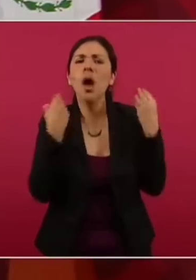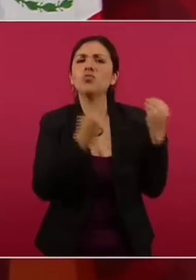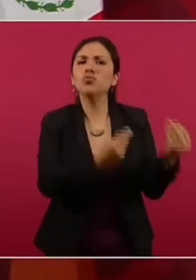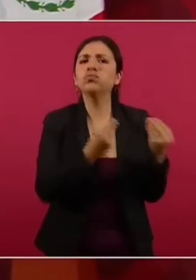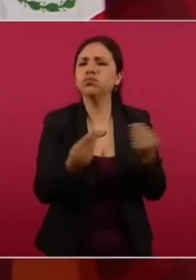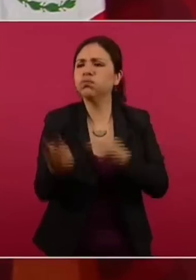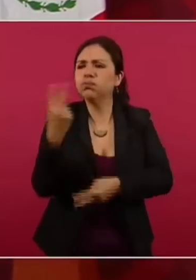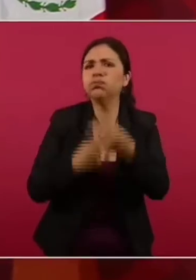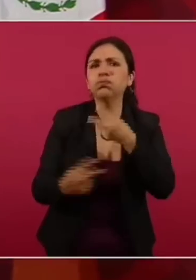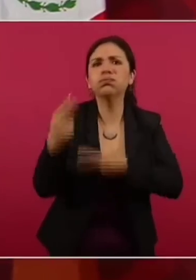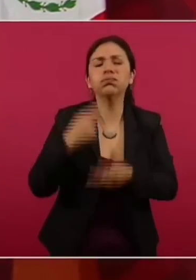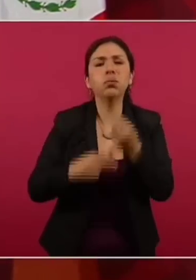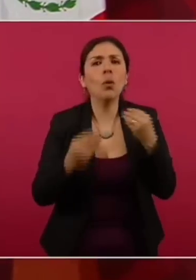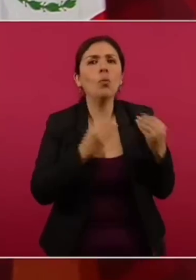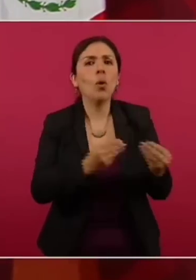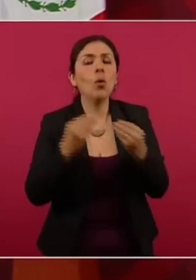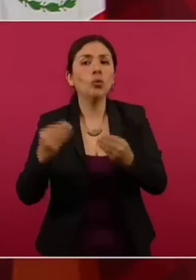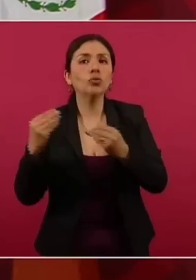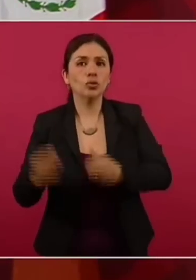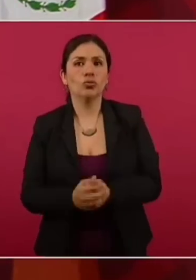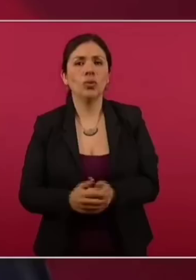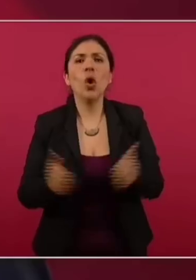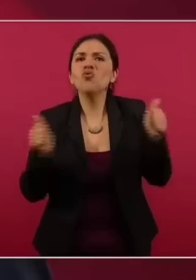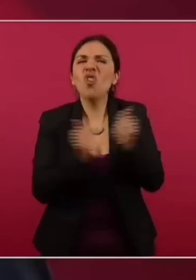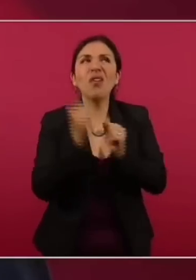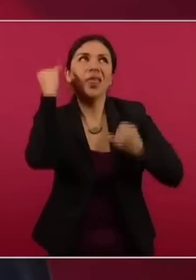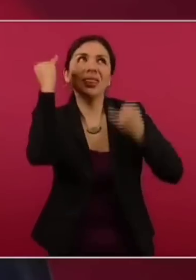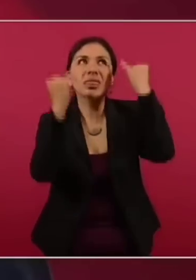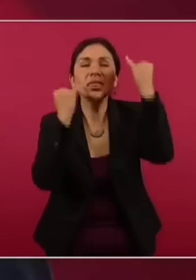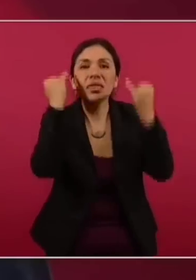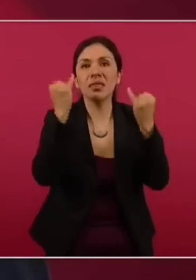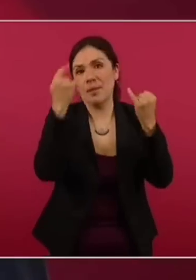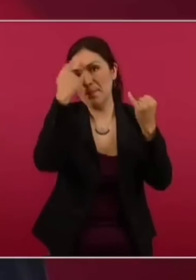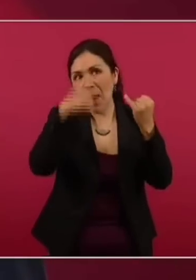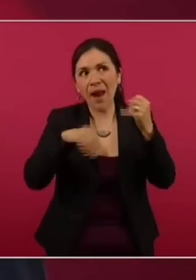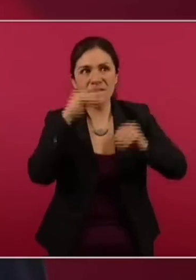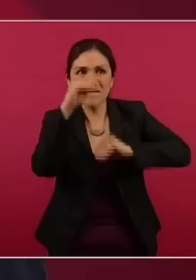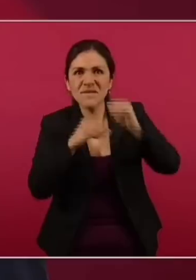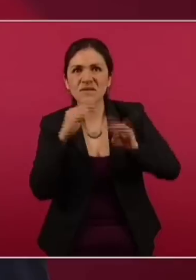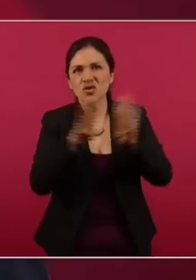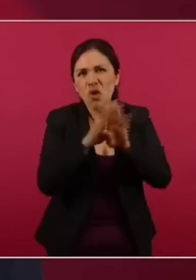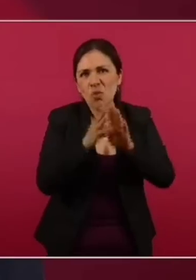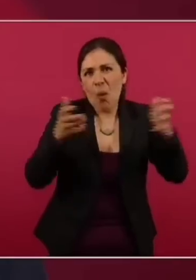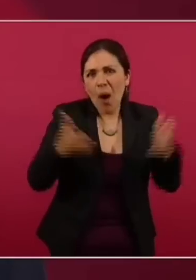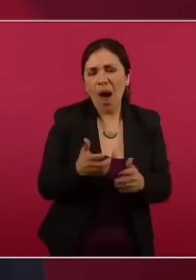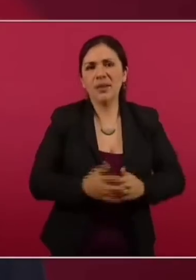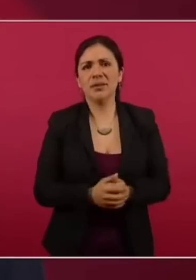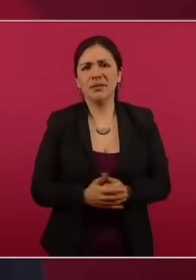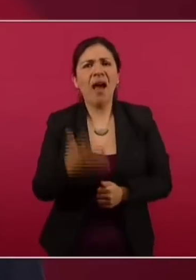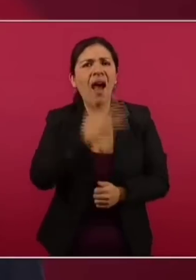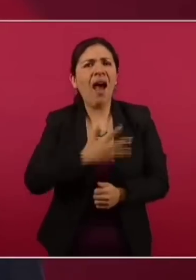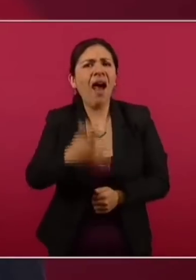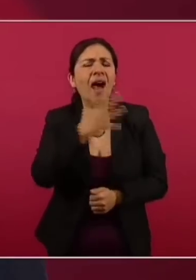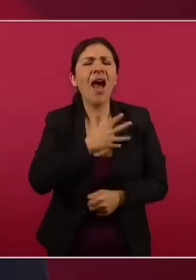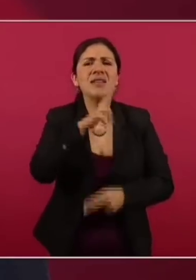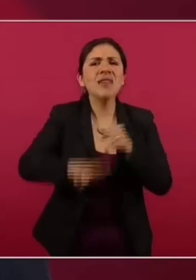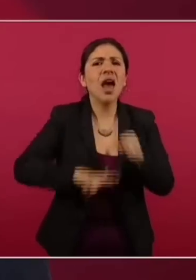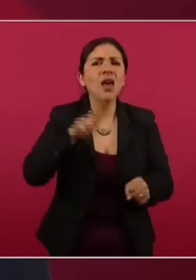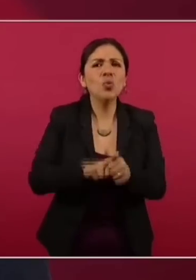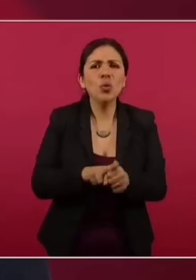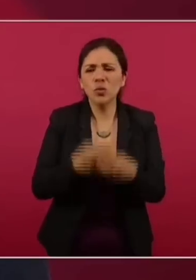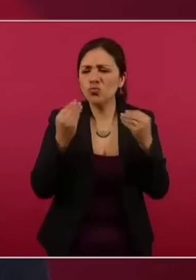creativa, muchos recursos naturales,